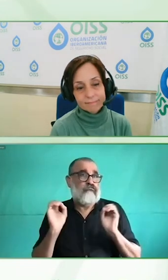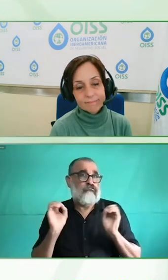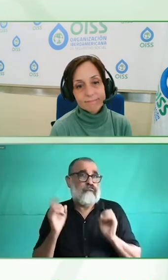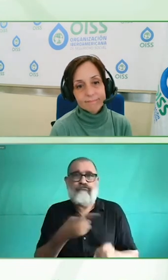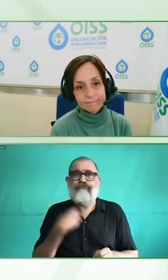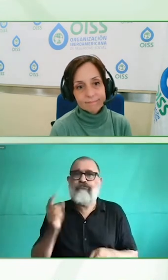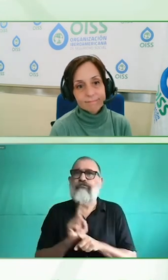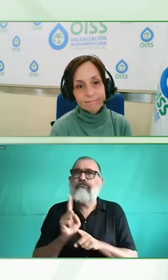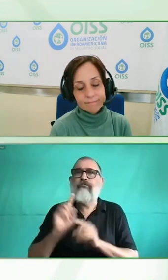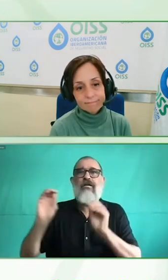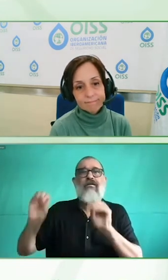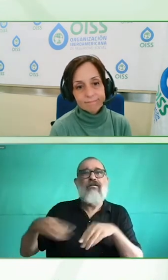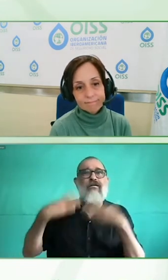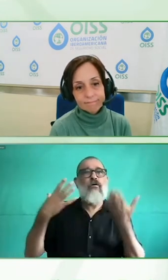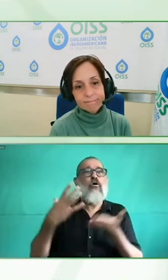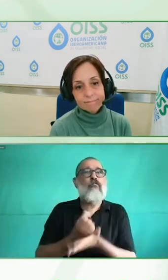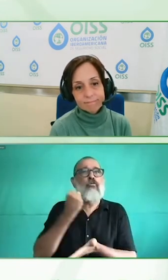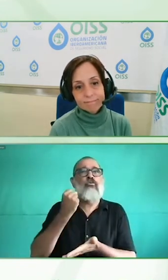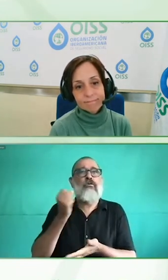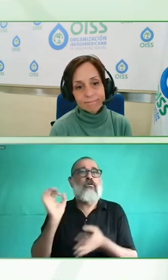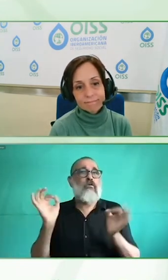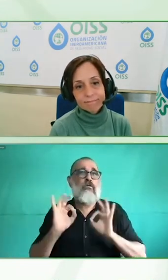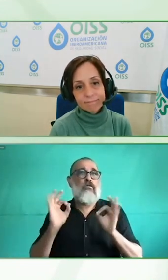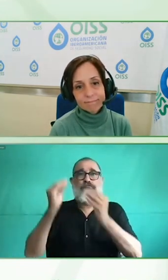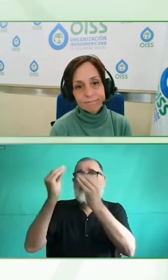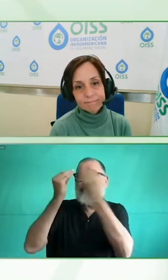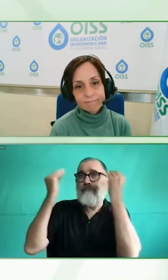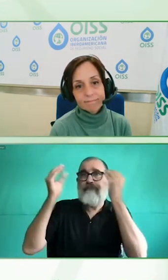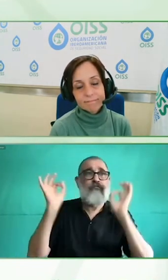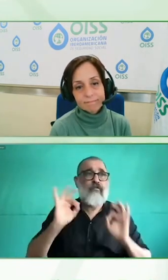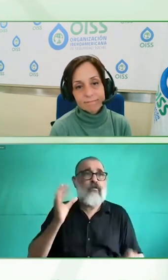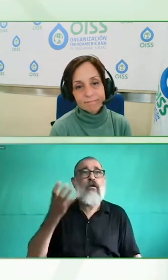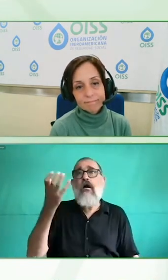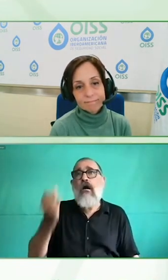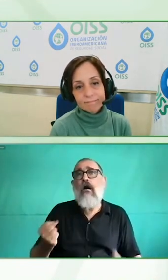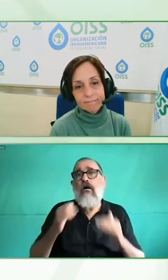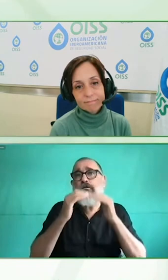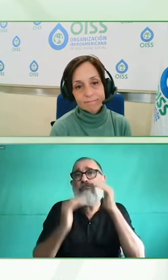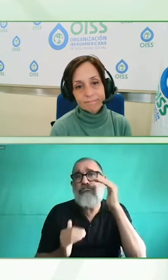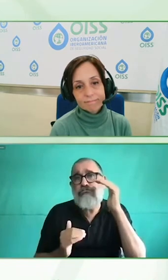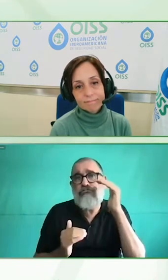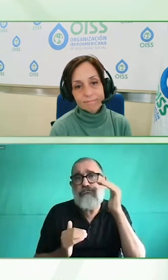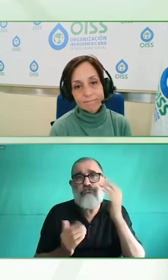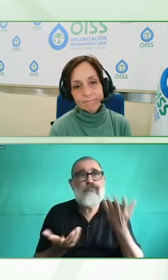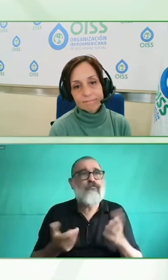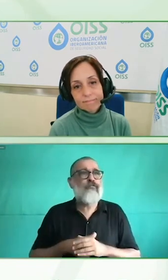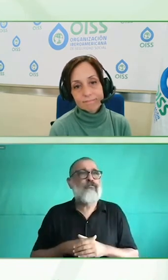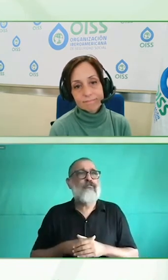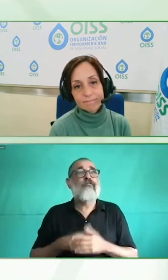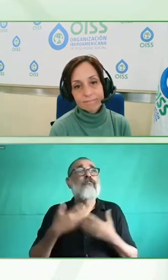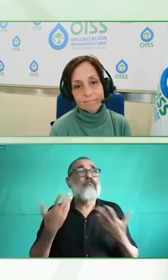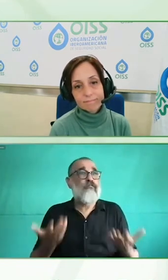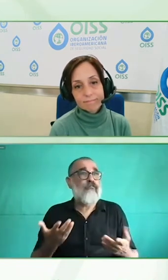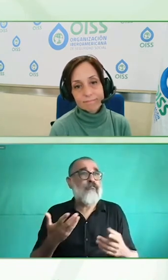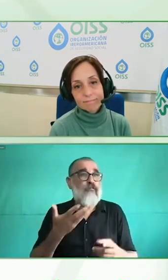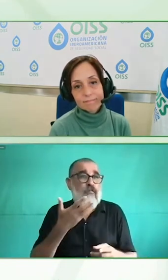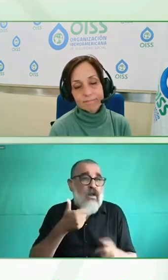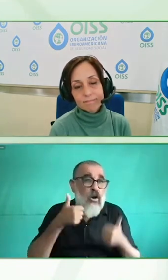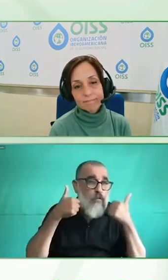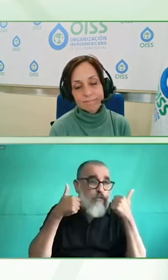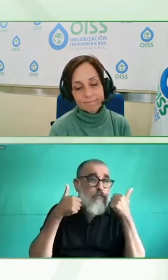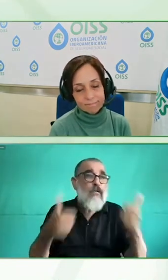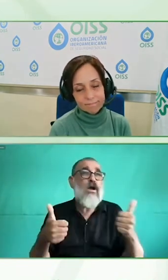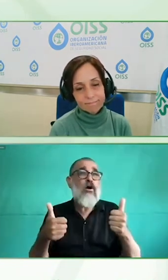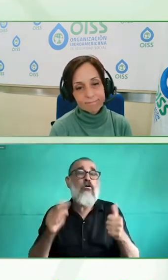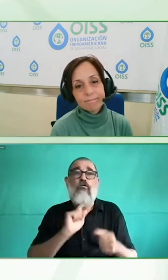venimos hablando de productos y servicios no hay clientes con discapacidad porque nuestros productos y servicios los tienen contemplados vayamos a por ello al final tenemos que conseguir